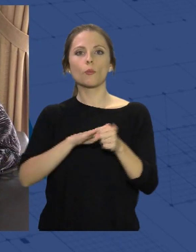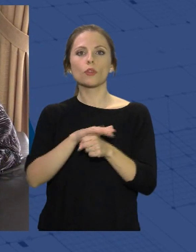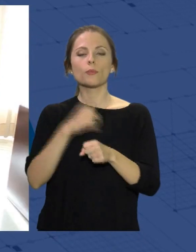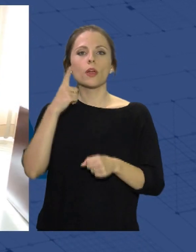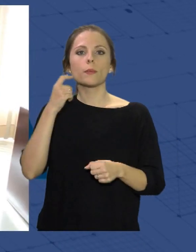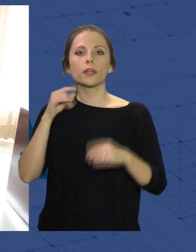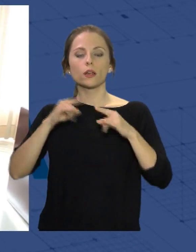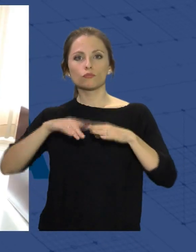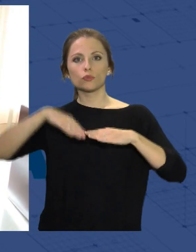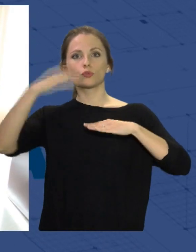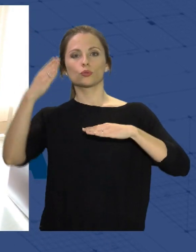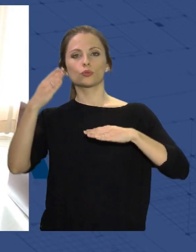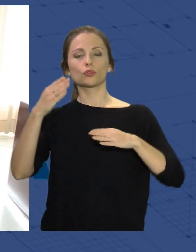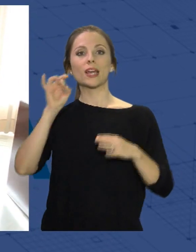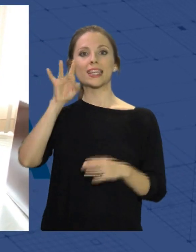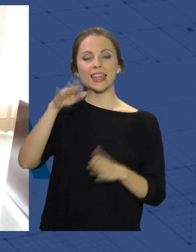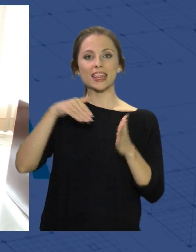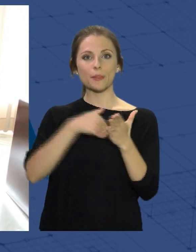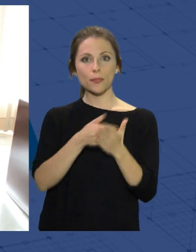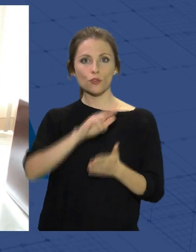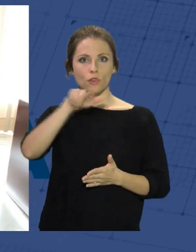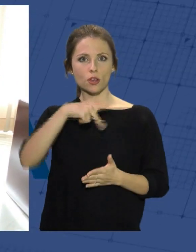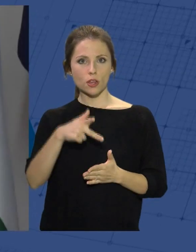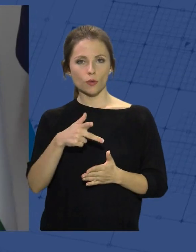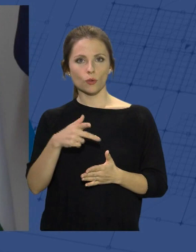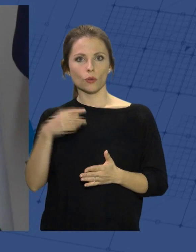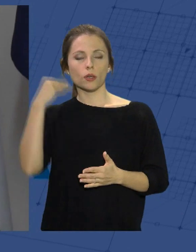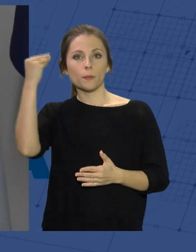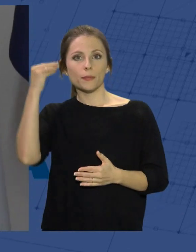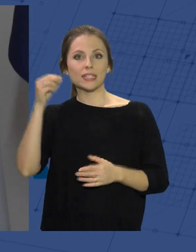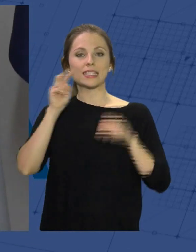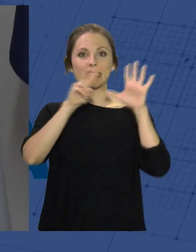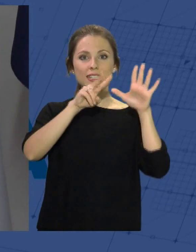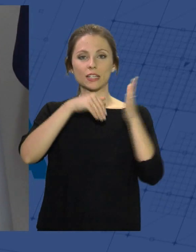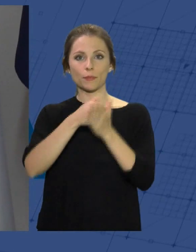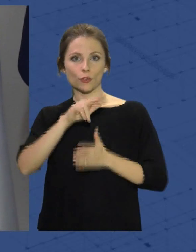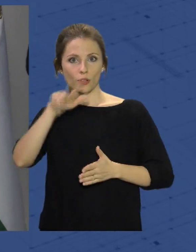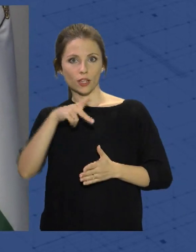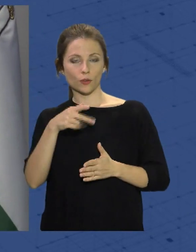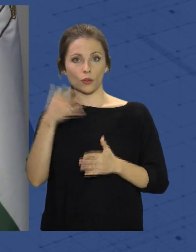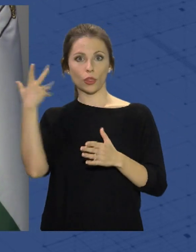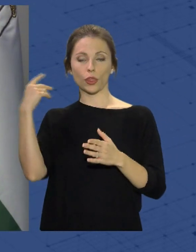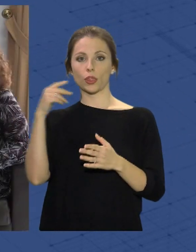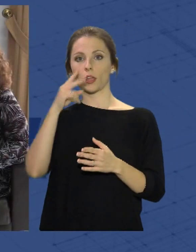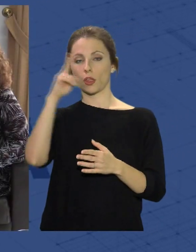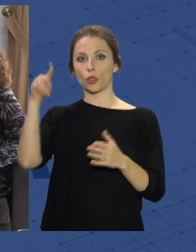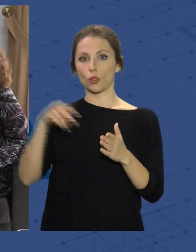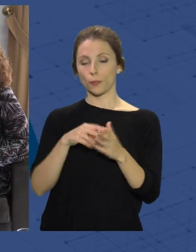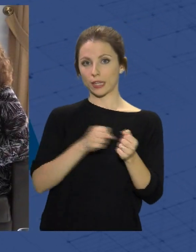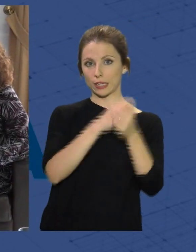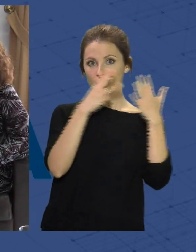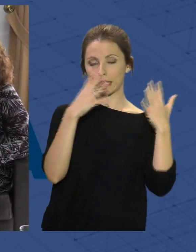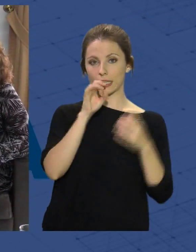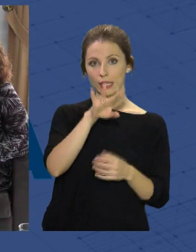superior a los 15 millones de euros, frente a los 7.500.000 en el periodo 2015-2018, es decir,